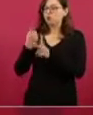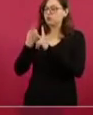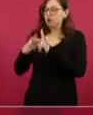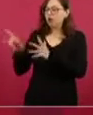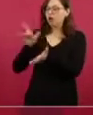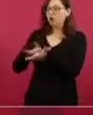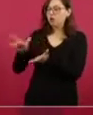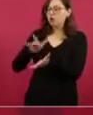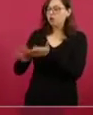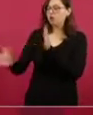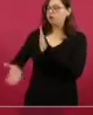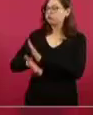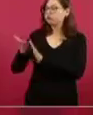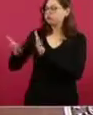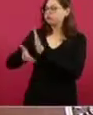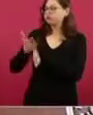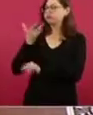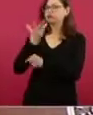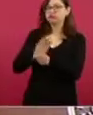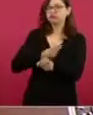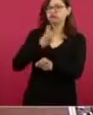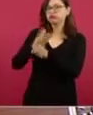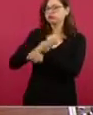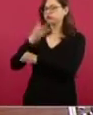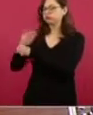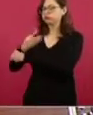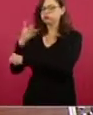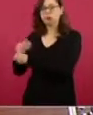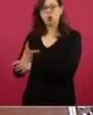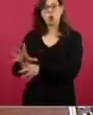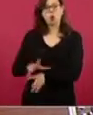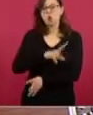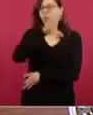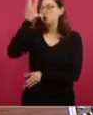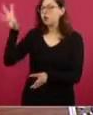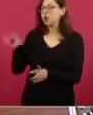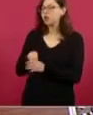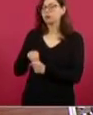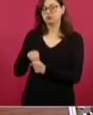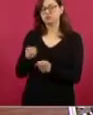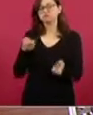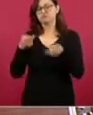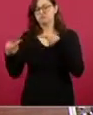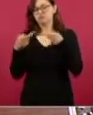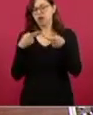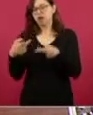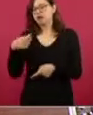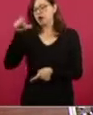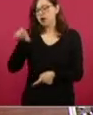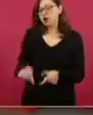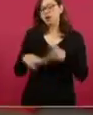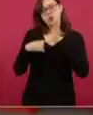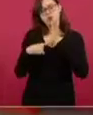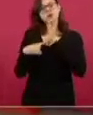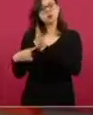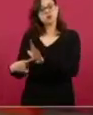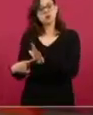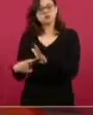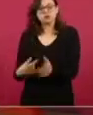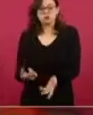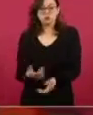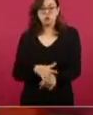de todas las comunidades de los pueblos afectados y ese es el